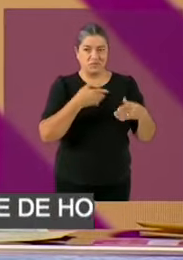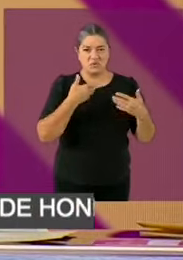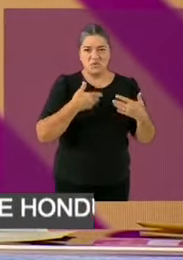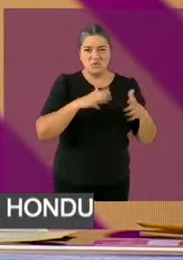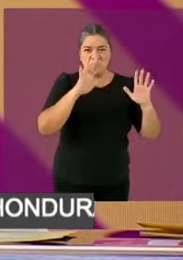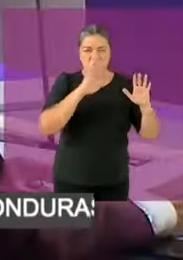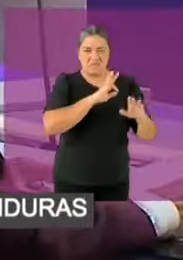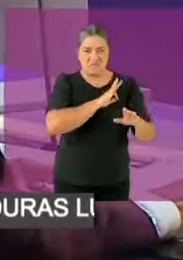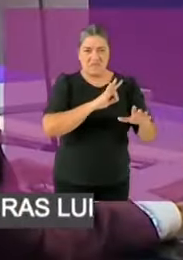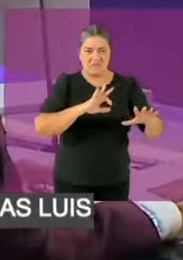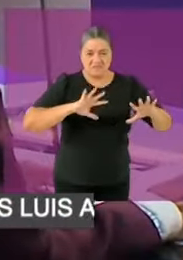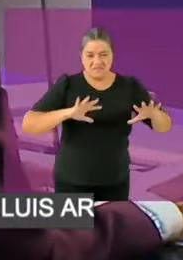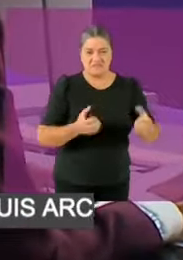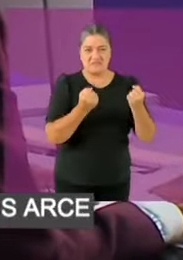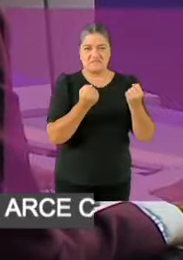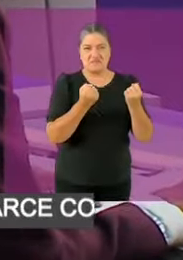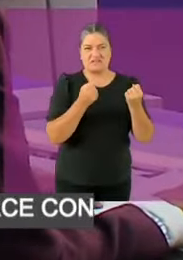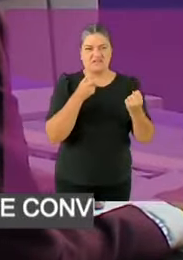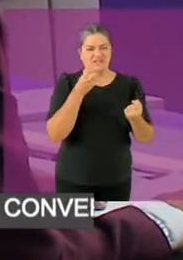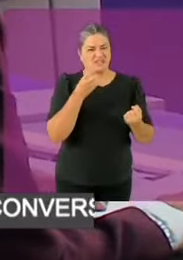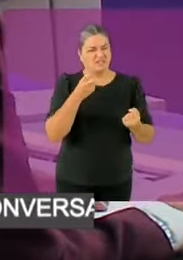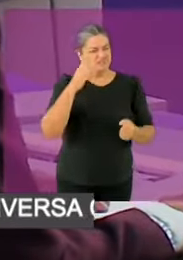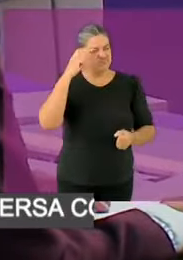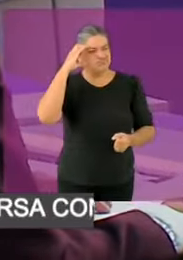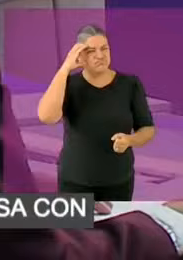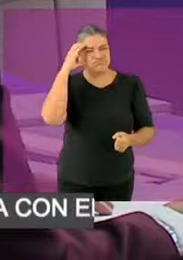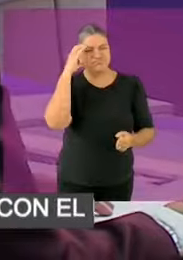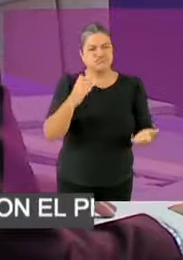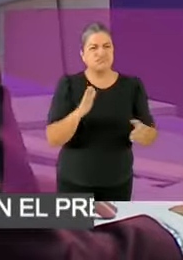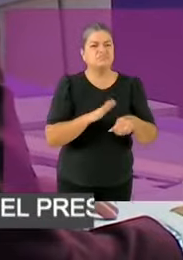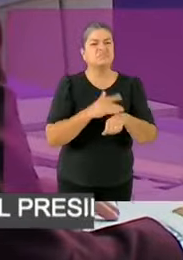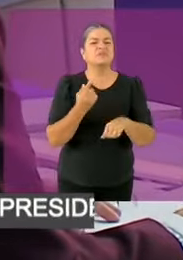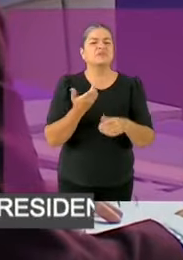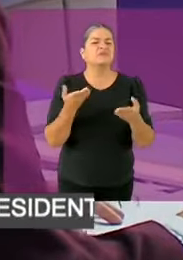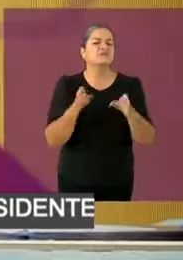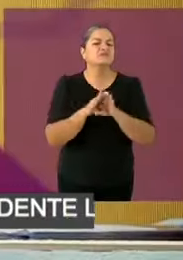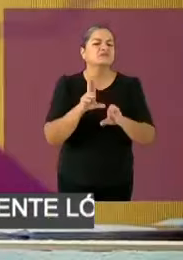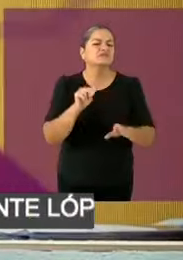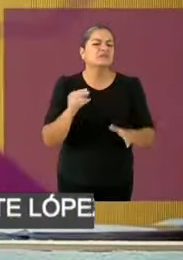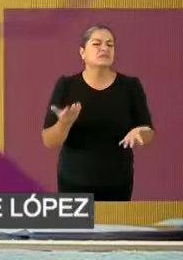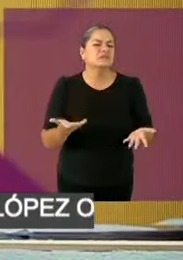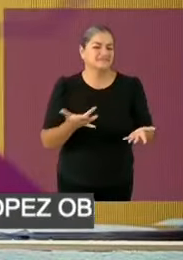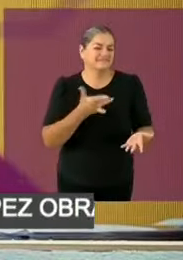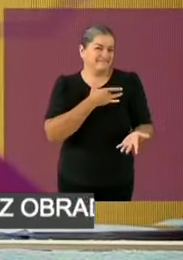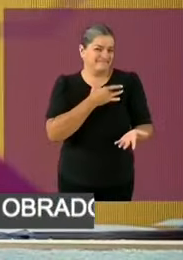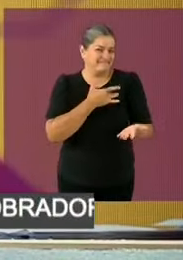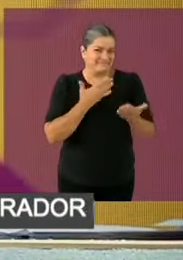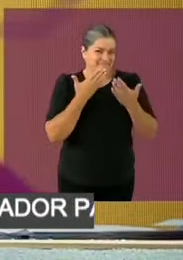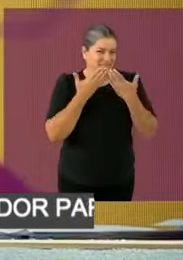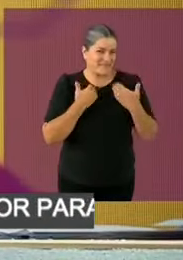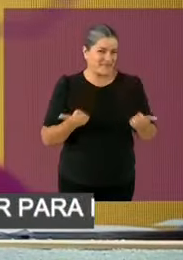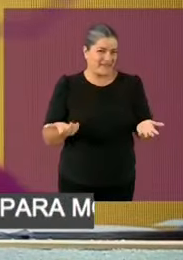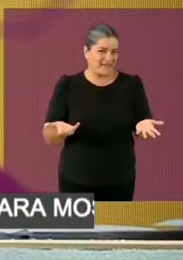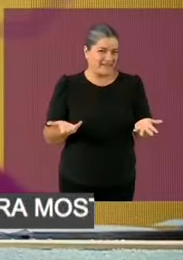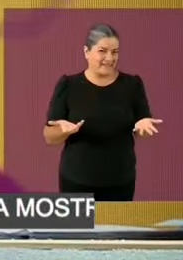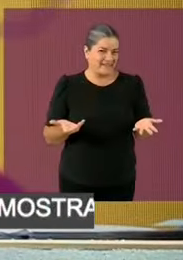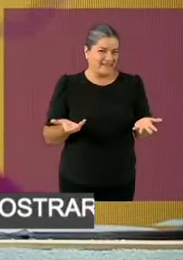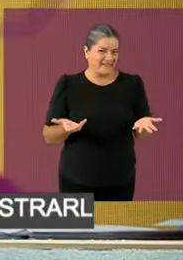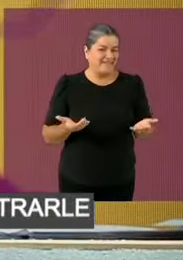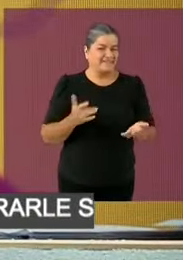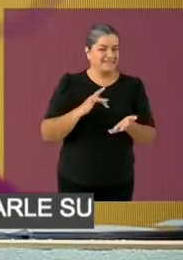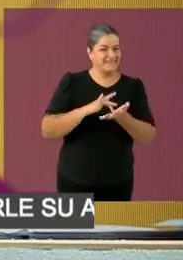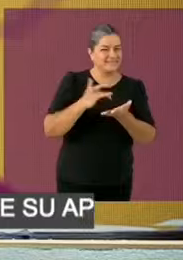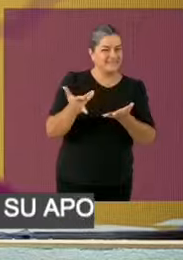porque no tienes corazón. Gracias, candidata Xochitl Galvez. Candidato Maynes, ¿qué opina de los planes educativos y de los libros de texto